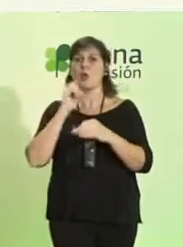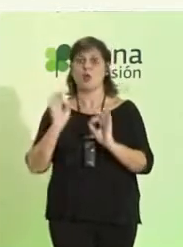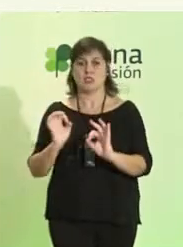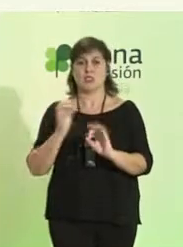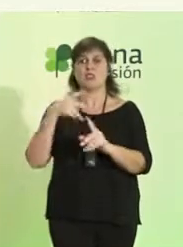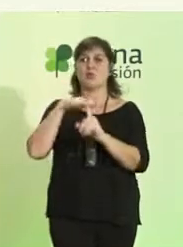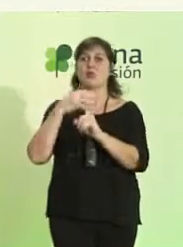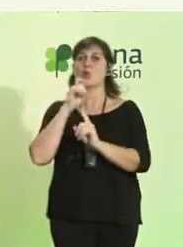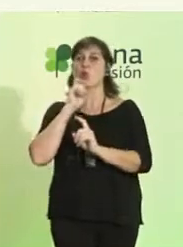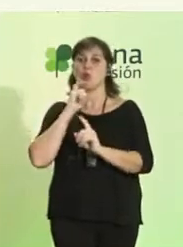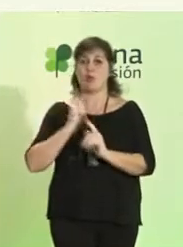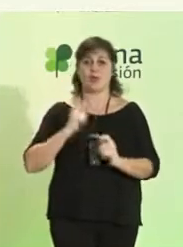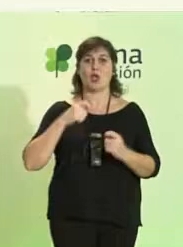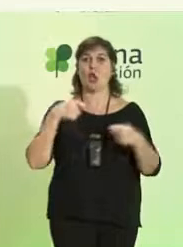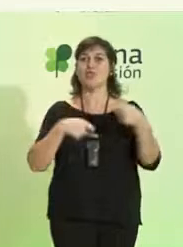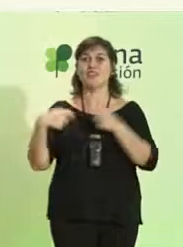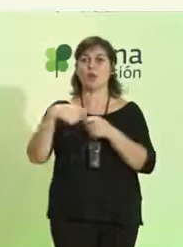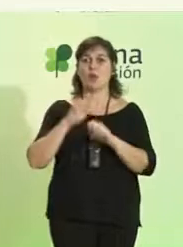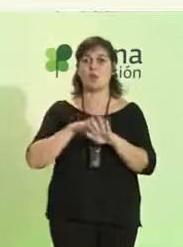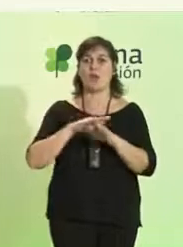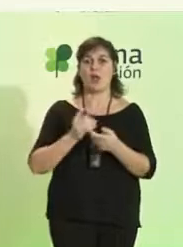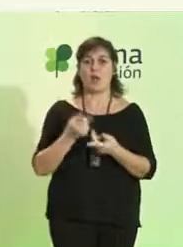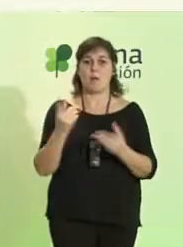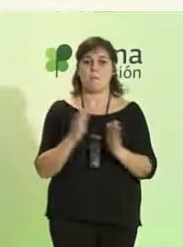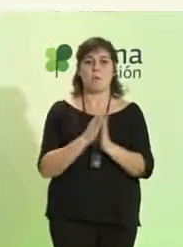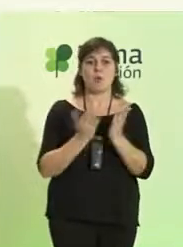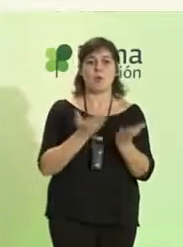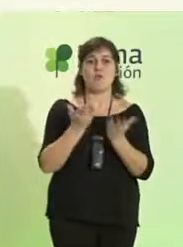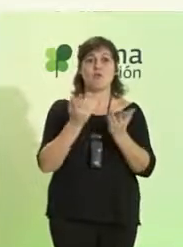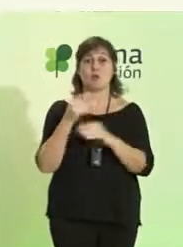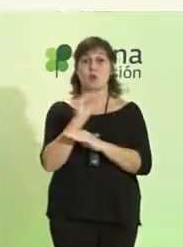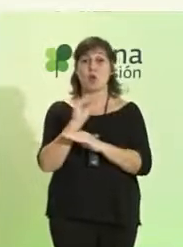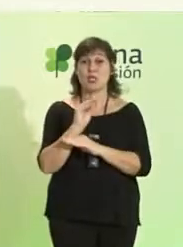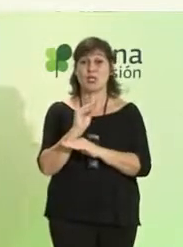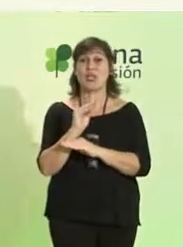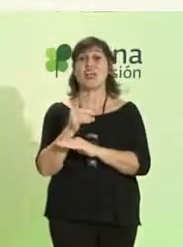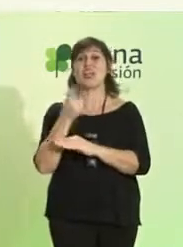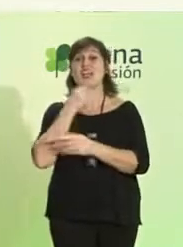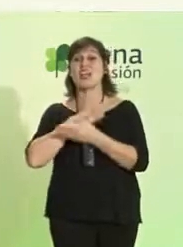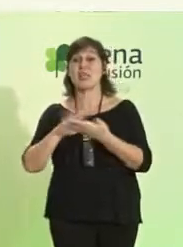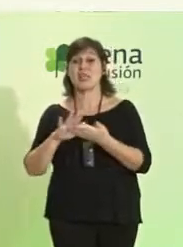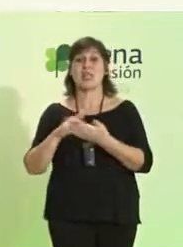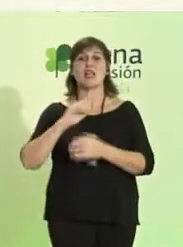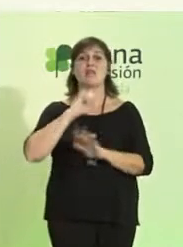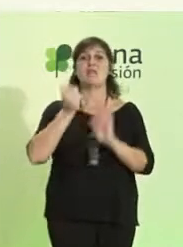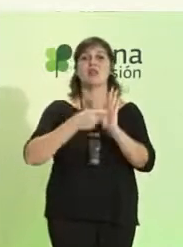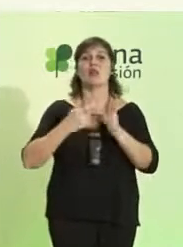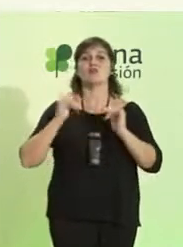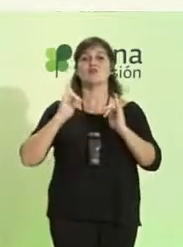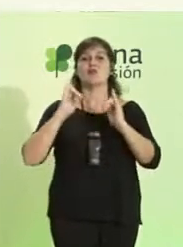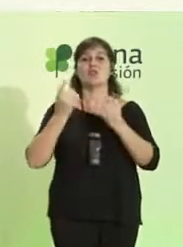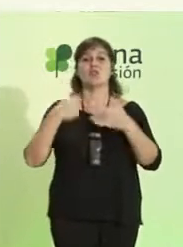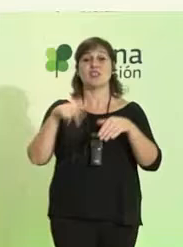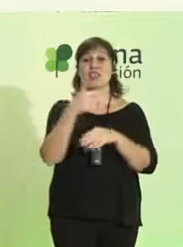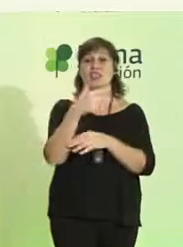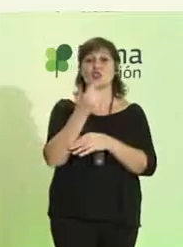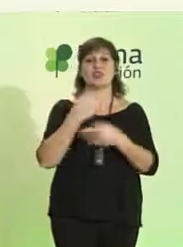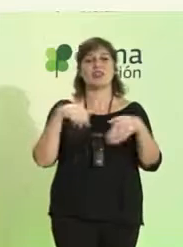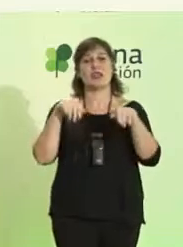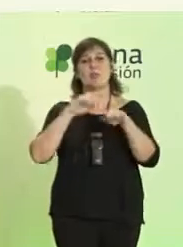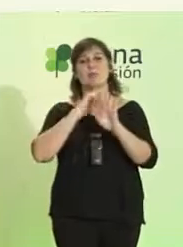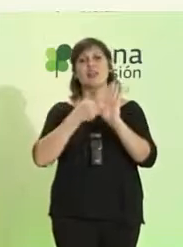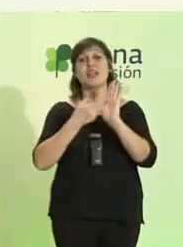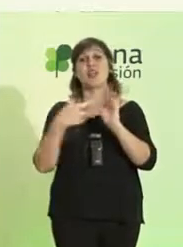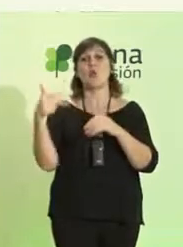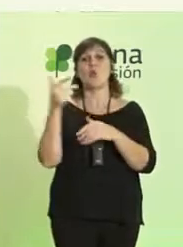y contribuir en este cambio para promover, proteger y garantizar el pleno disfrute de los derechos y la plena igualdad ante la ley,